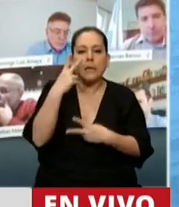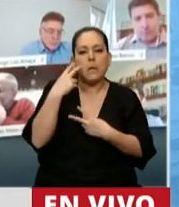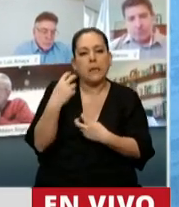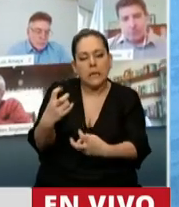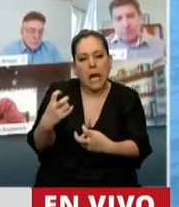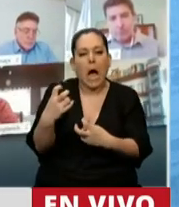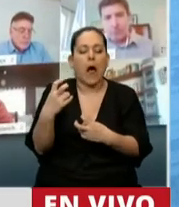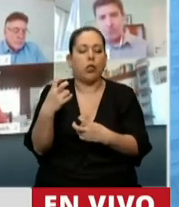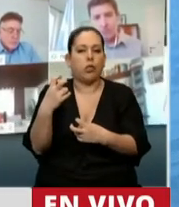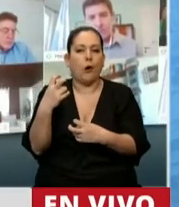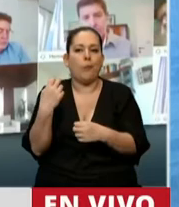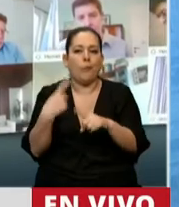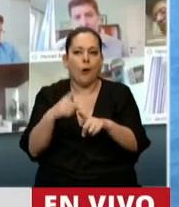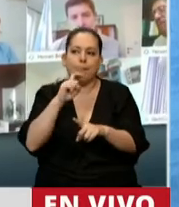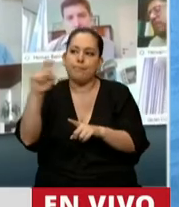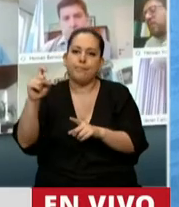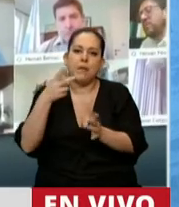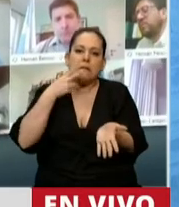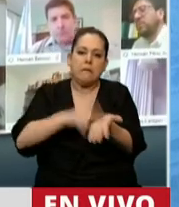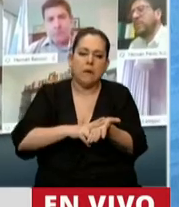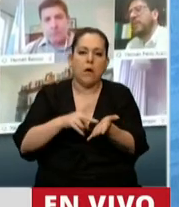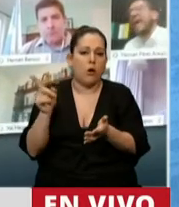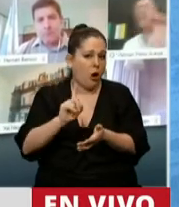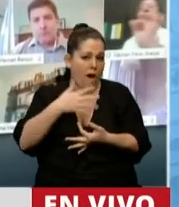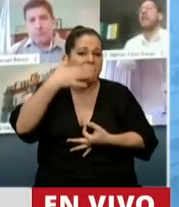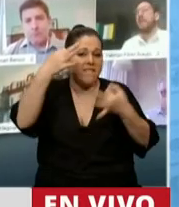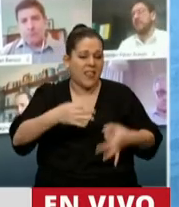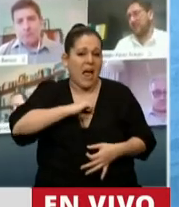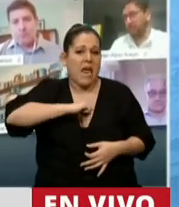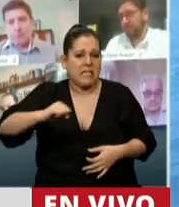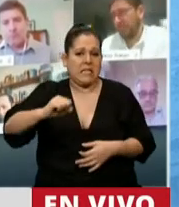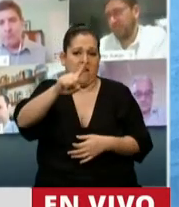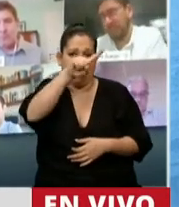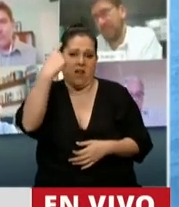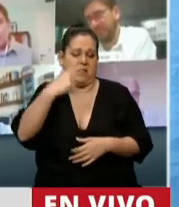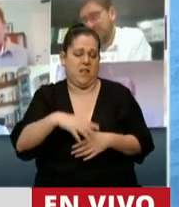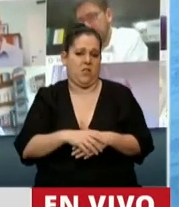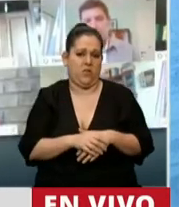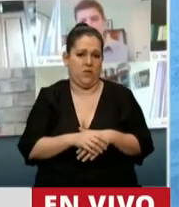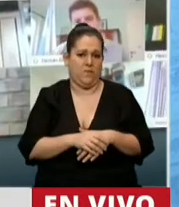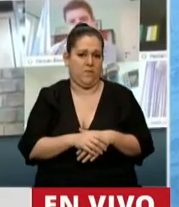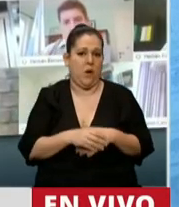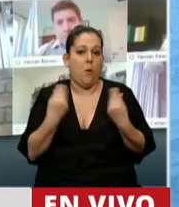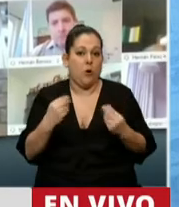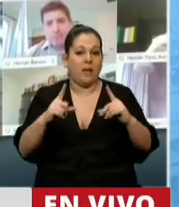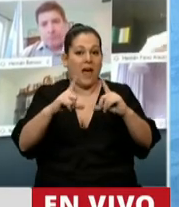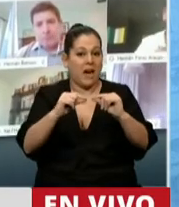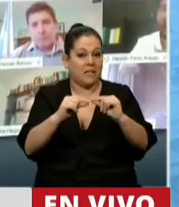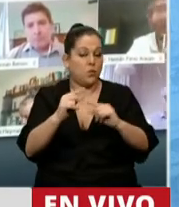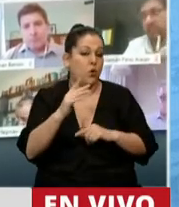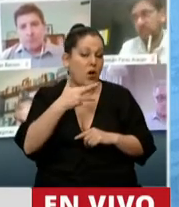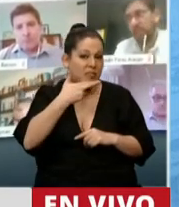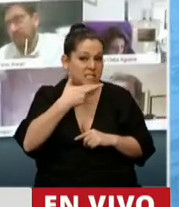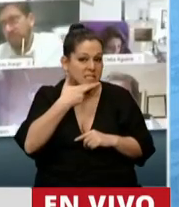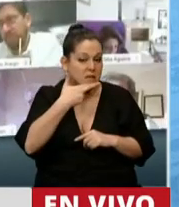por un delito tributario, están siendo investigados por defraudación a la administración pública. Y además es un traje a medida, porque en el artículo 17